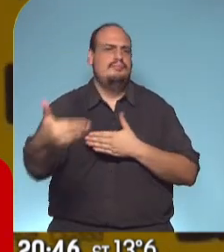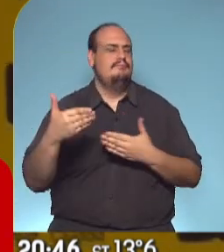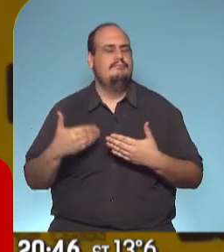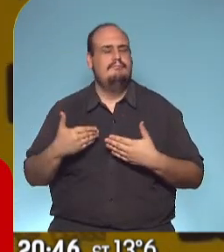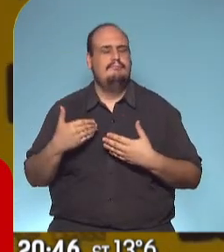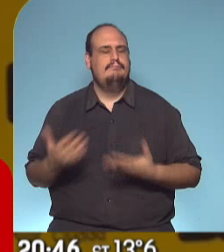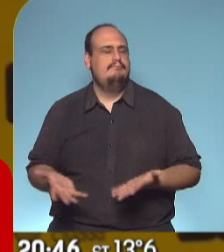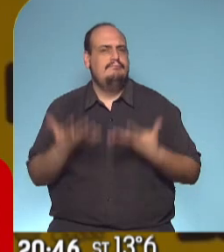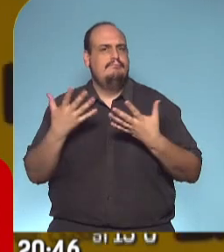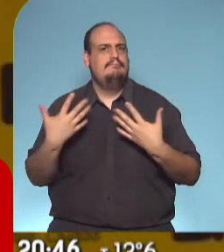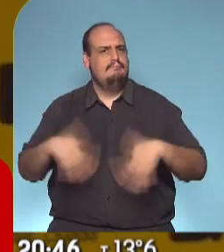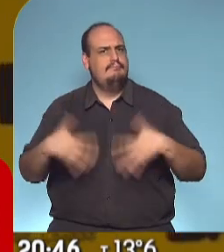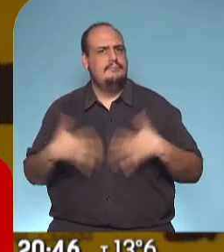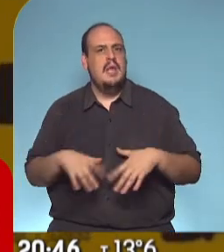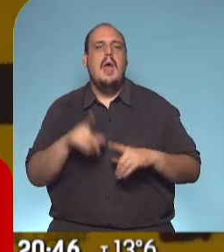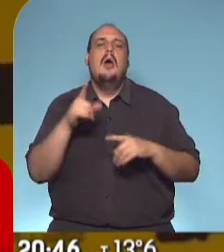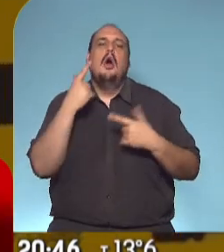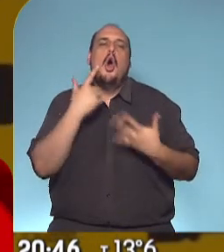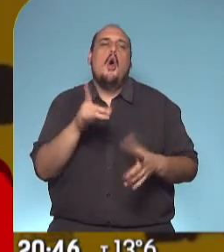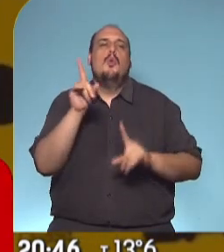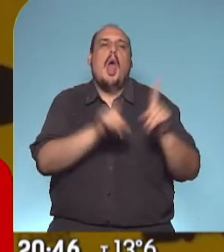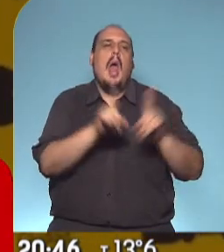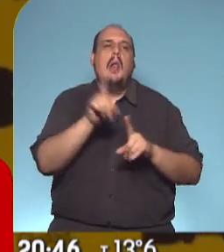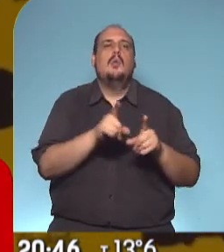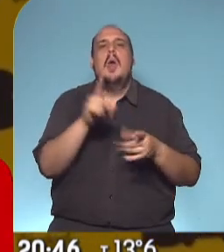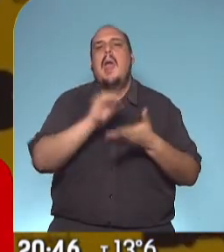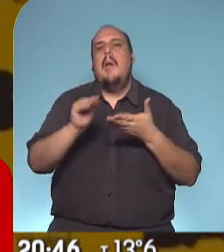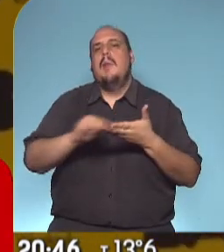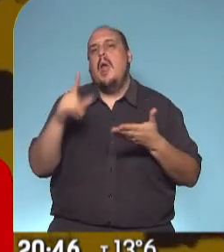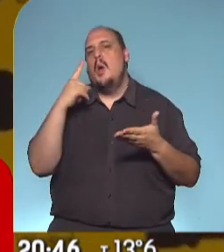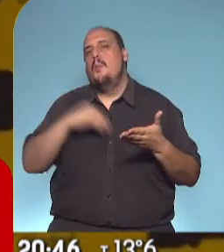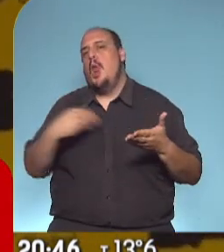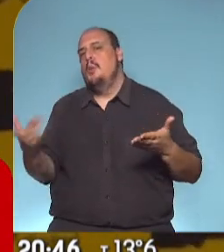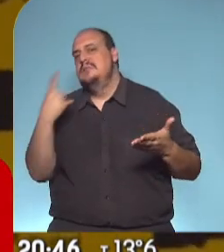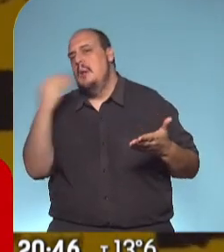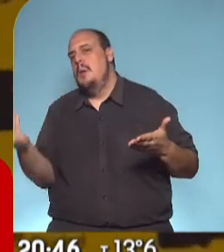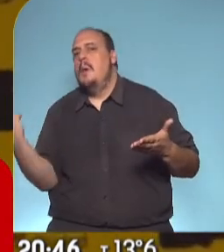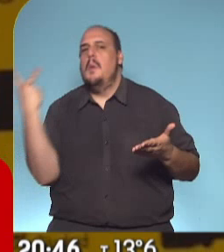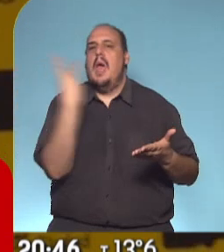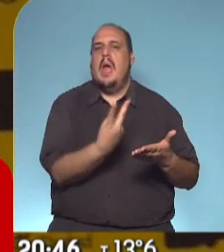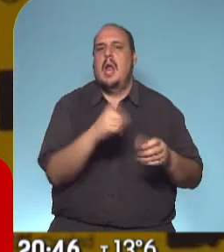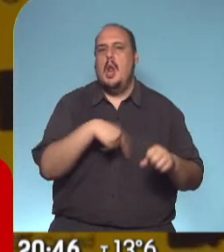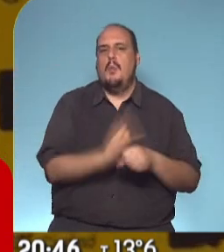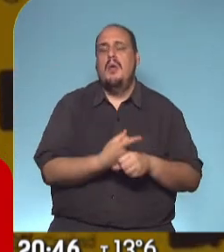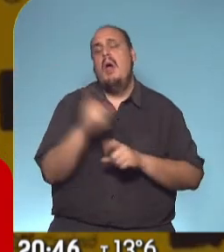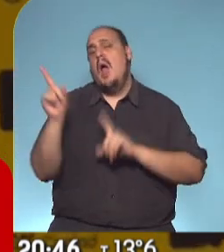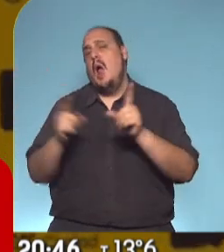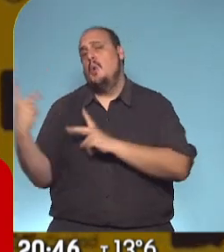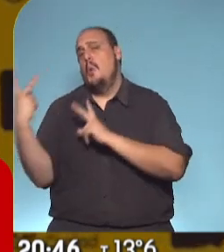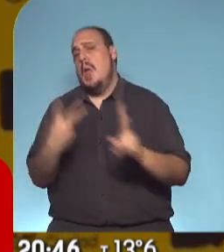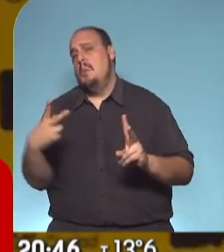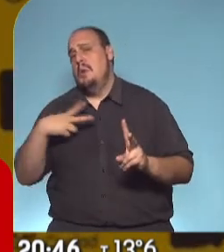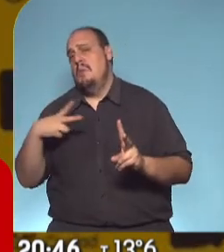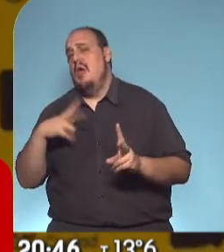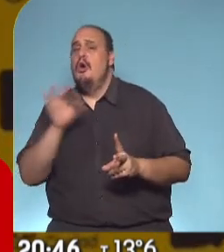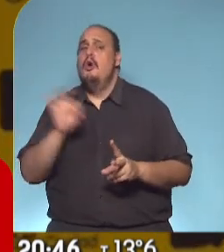Es cierto que en algunos vas a tener el problema de un trabajador, empleado que vive en la provincia, que no puede venir. Alguno podrá venir por medios propios, alguno